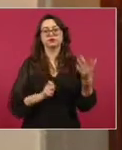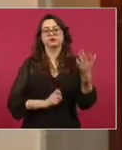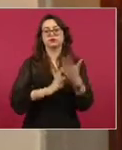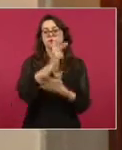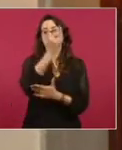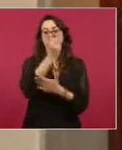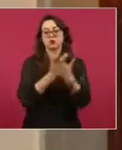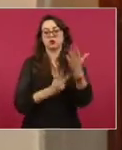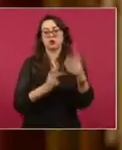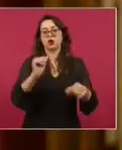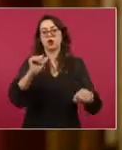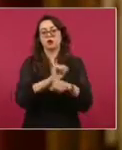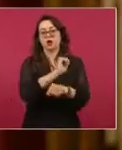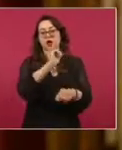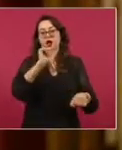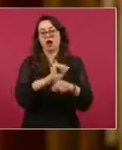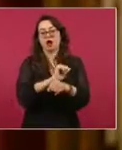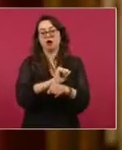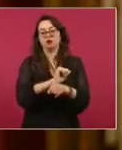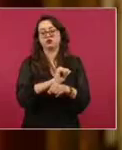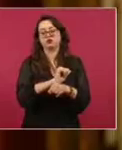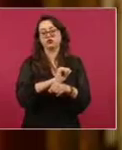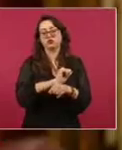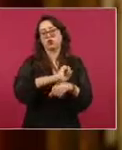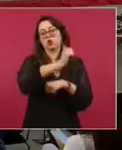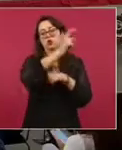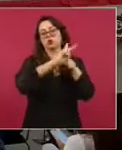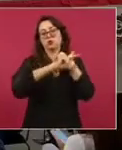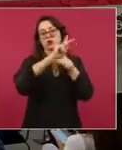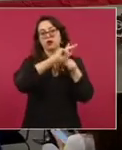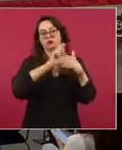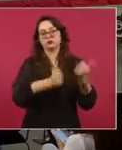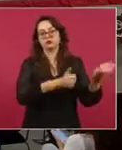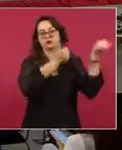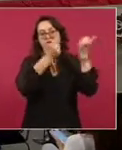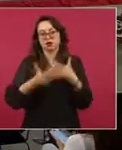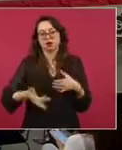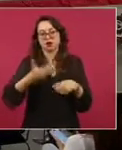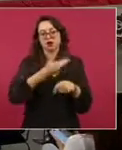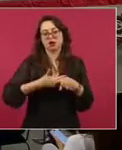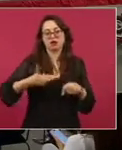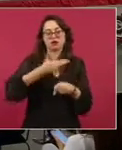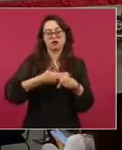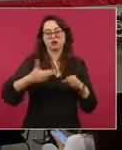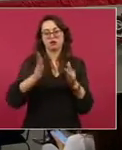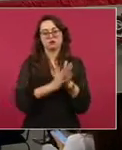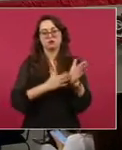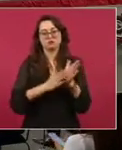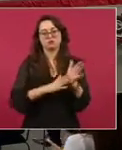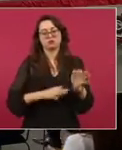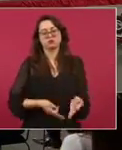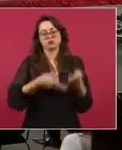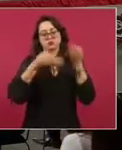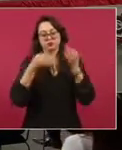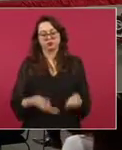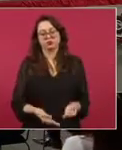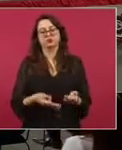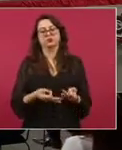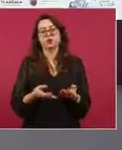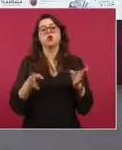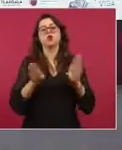regularización de vehículos de procedencia extranjera. Estamos ya con los resultados